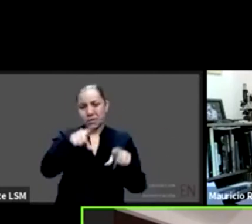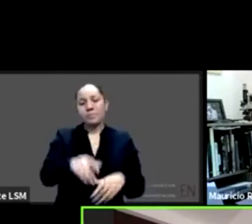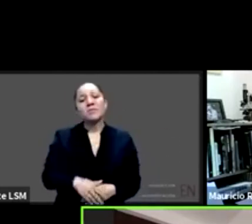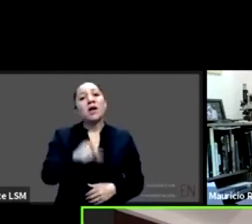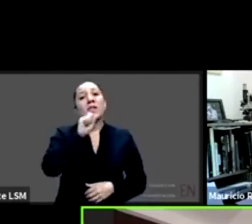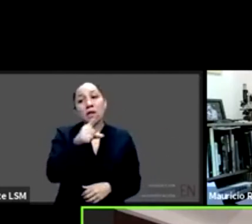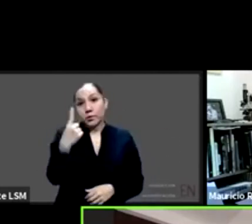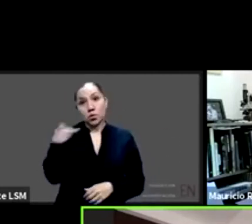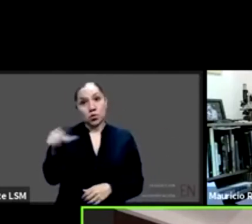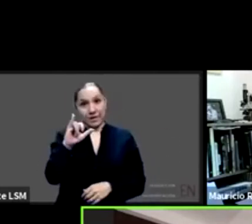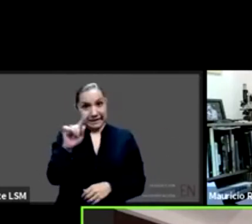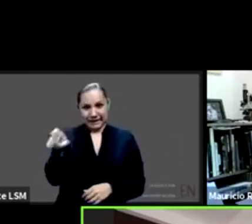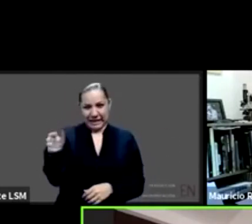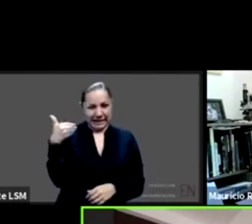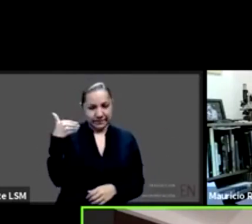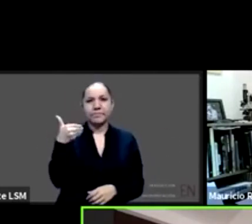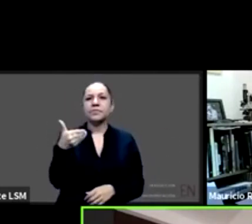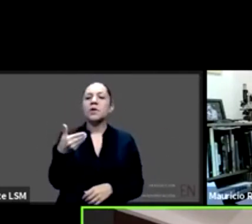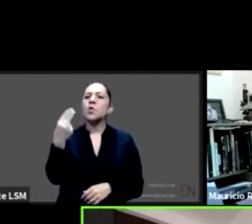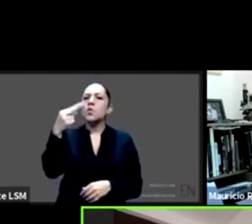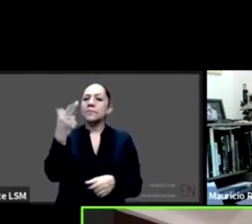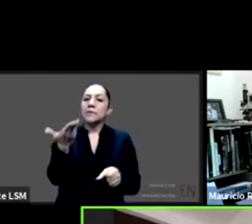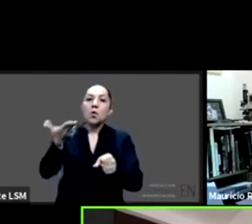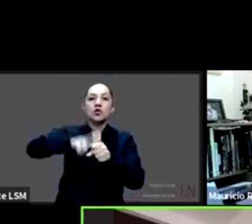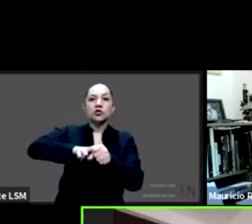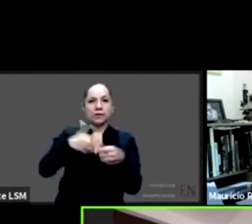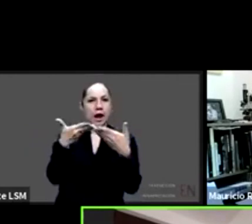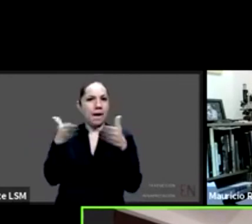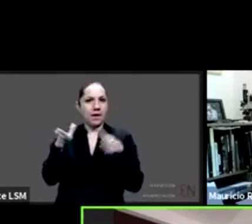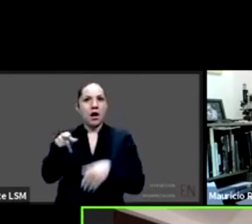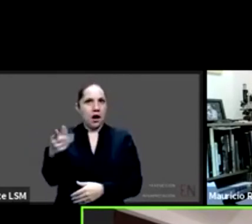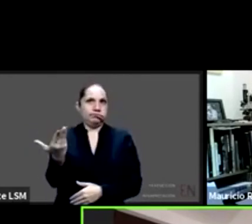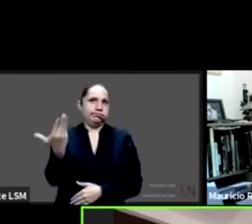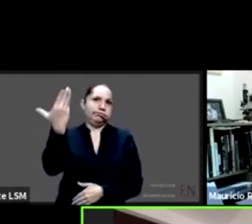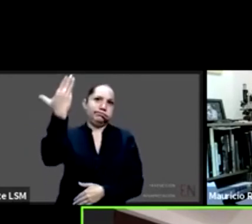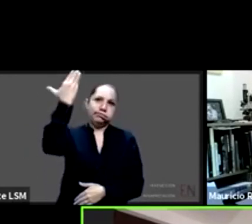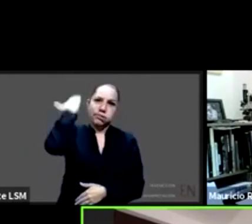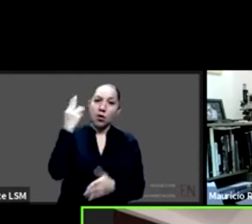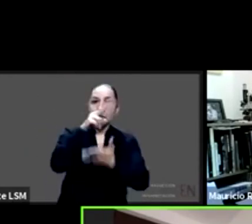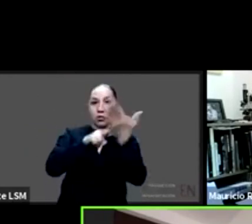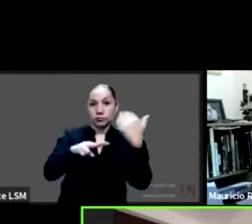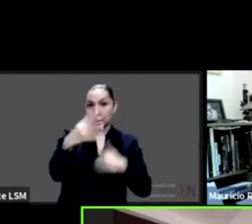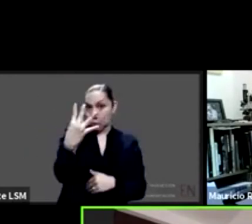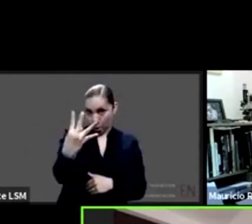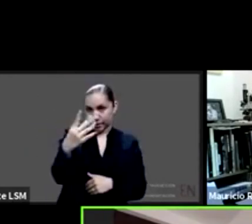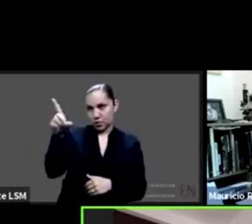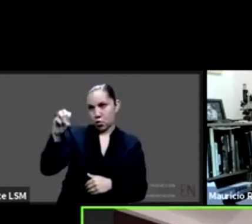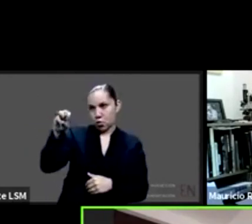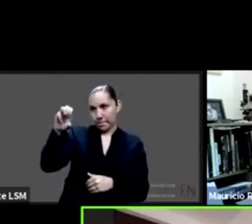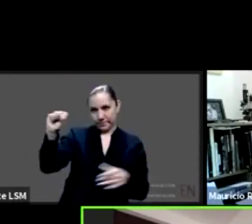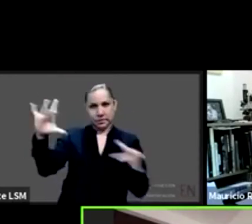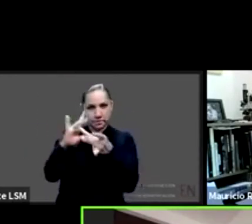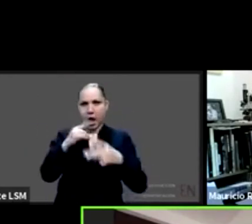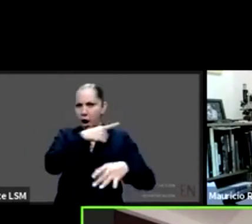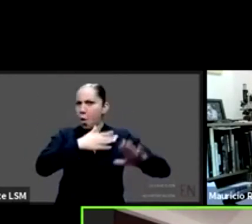hospital abierto que viene a cumplir una promesa desde el 2004 con la OMS donde se realiza o